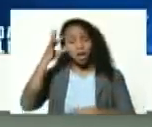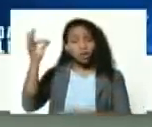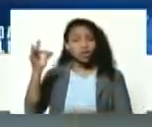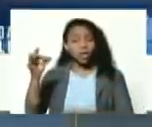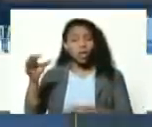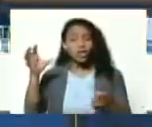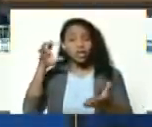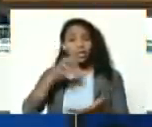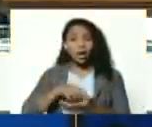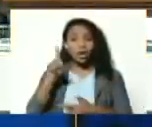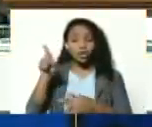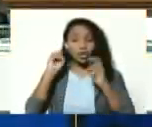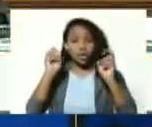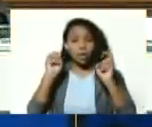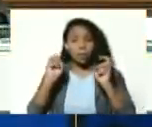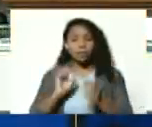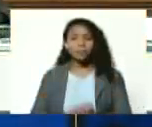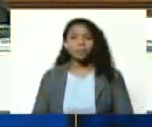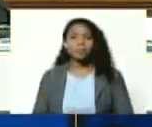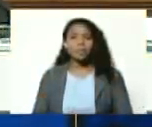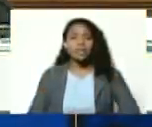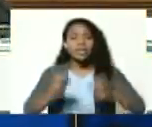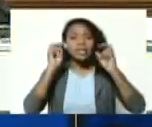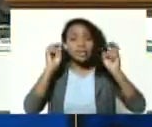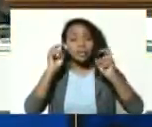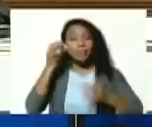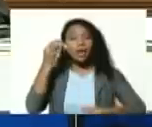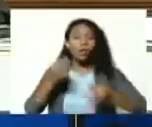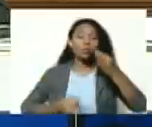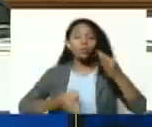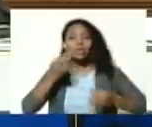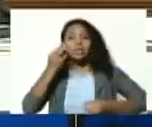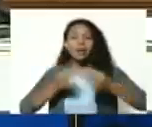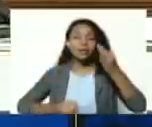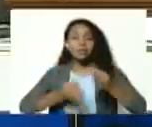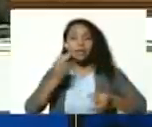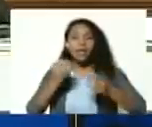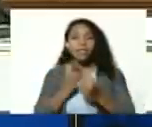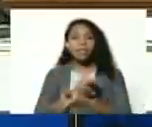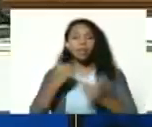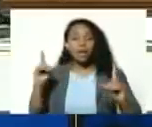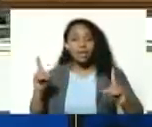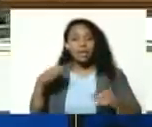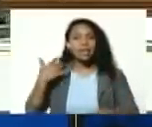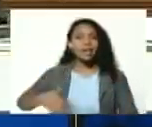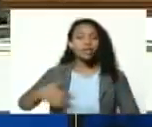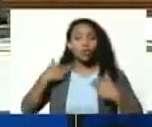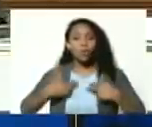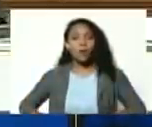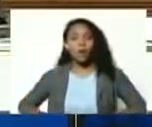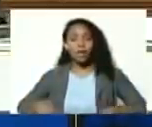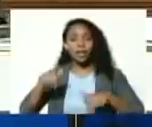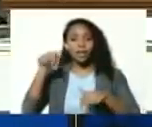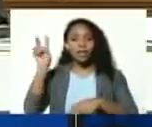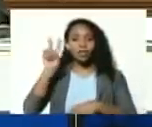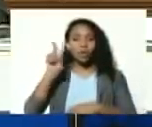Estado para tratar esos temas los temas de la justicia de la democracia de los derechos humanos en Venezuela